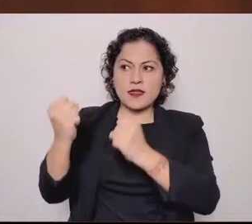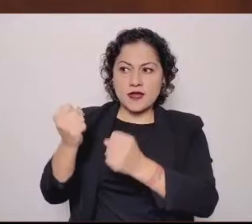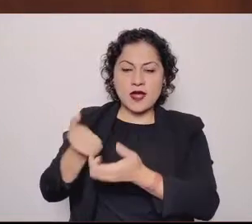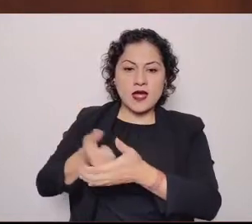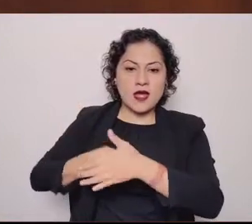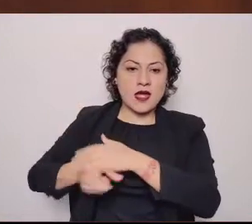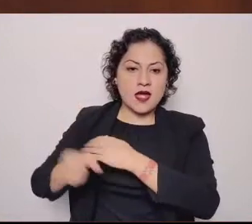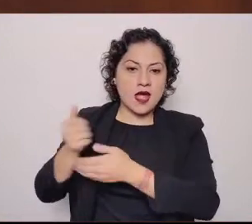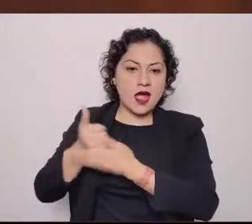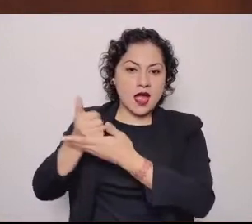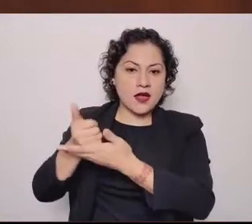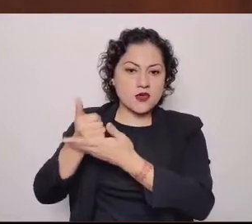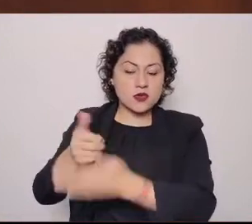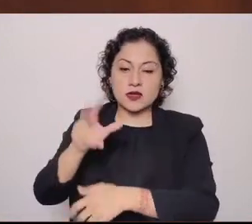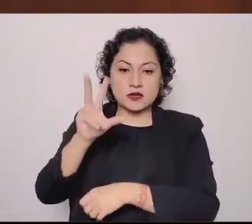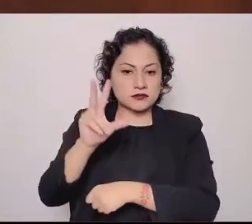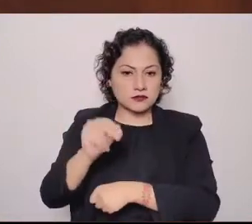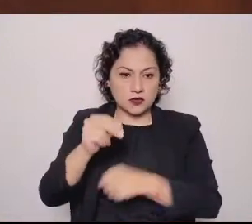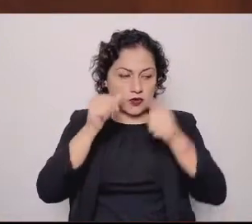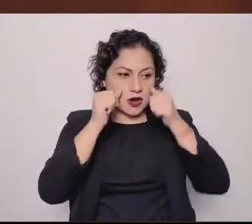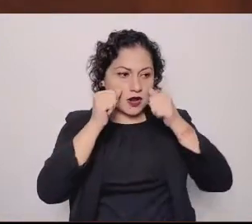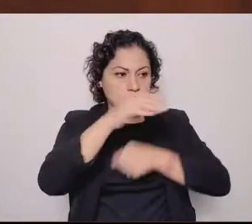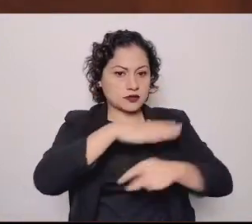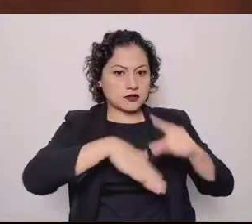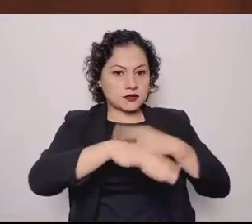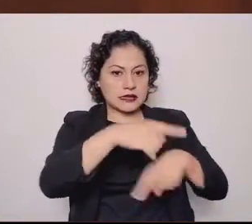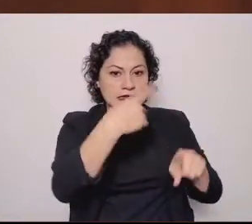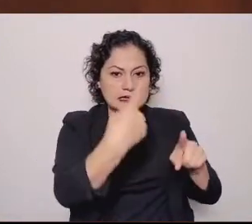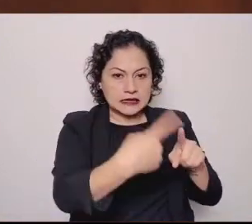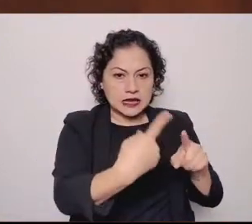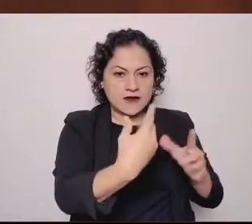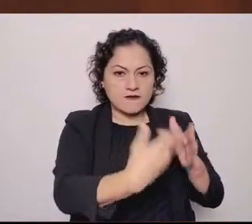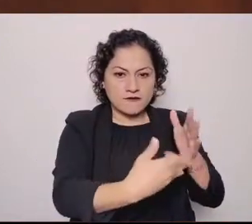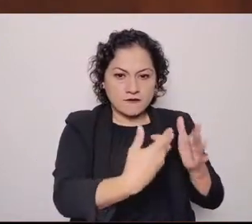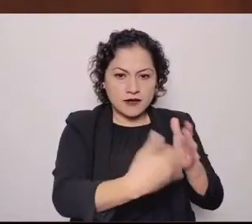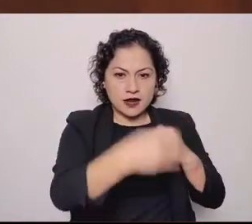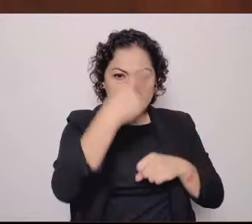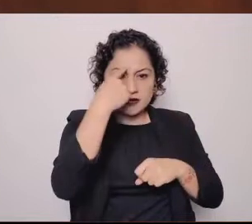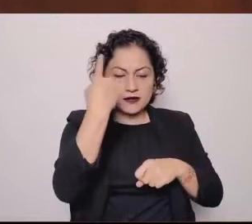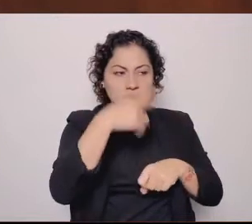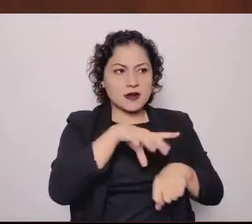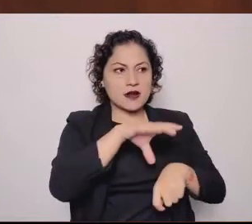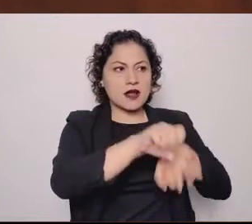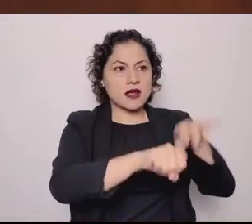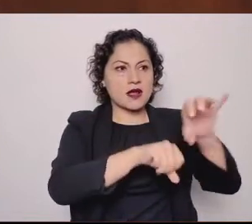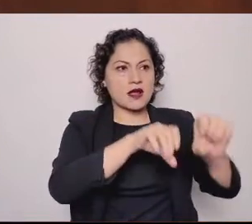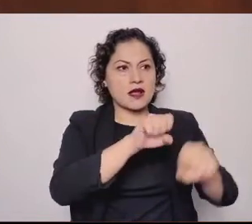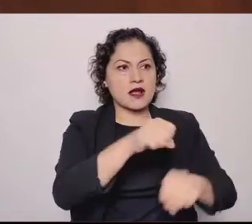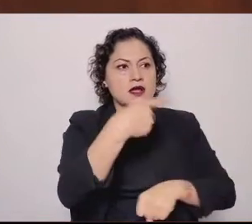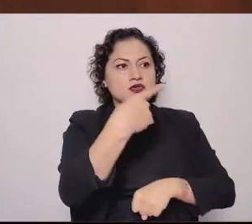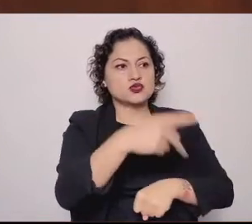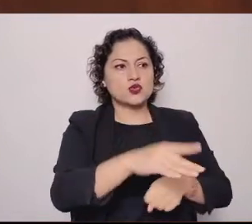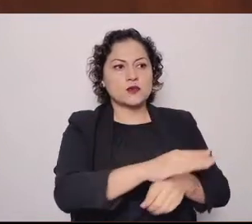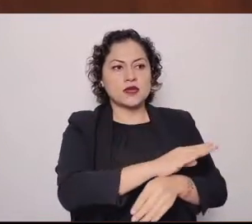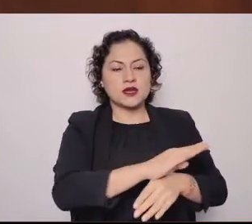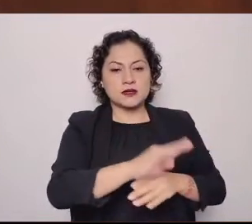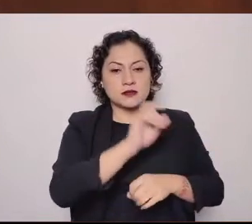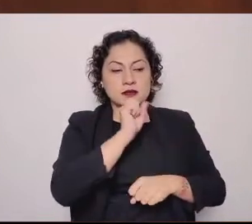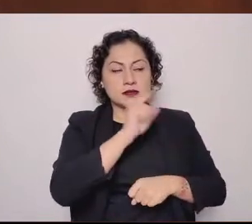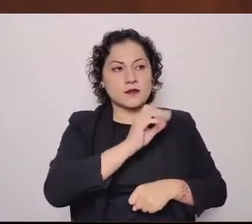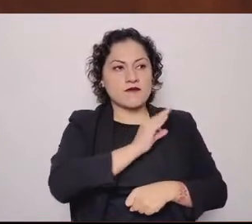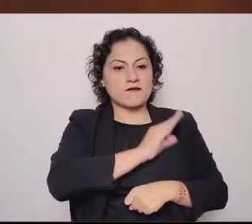condiciones para alcanzar el bienestar y la felicidad. Nos toca